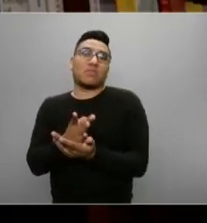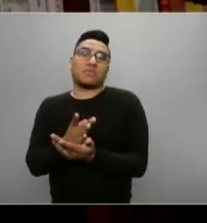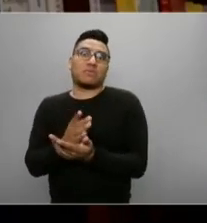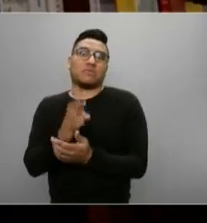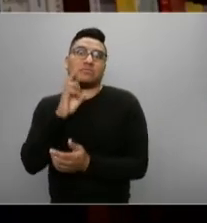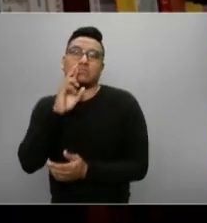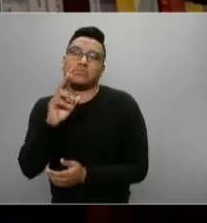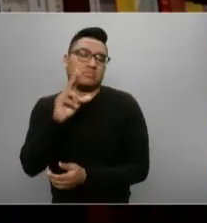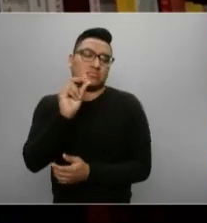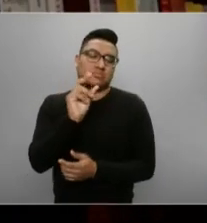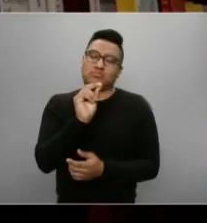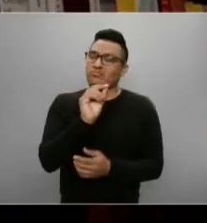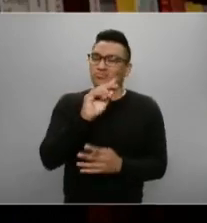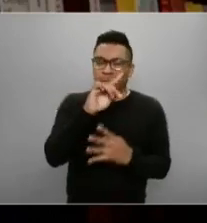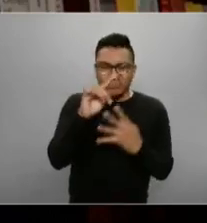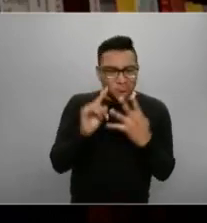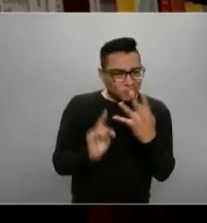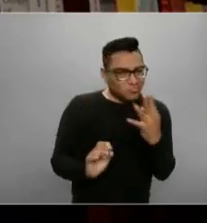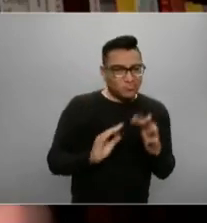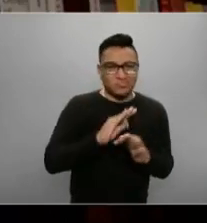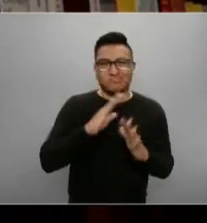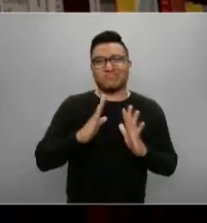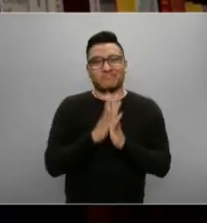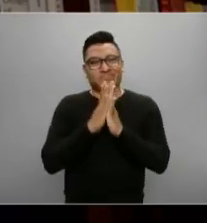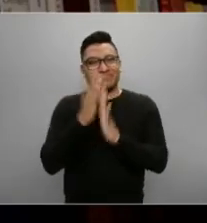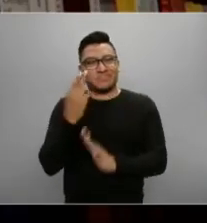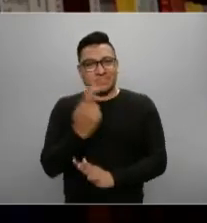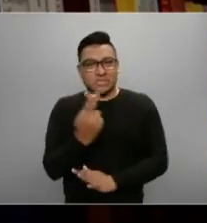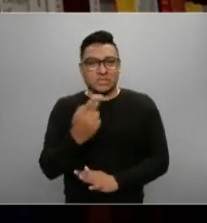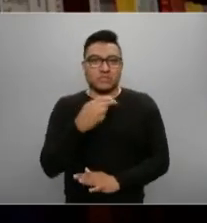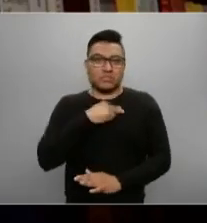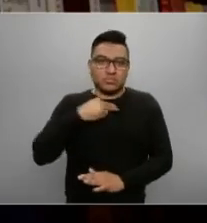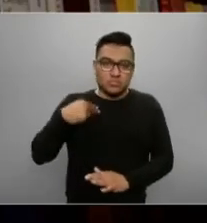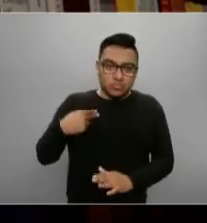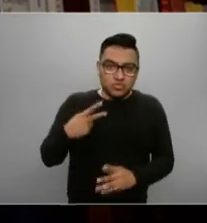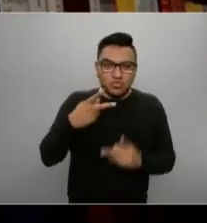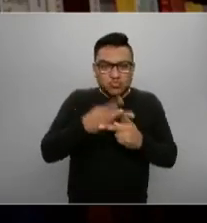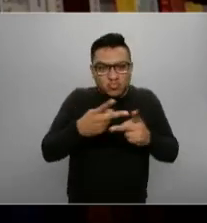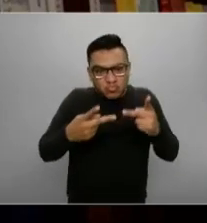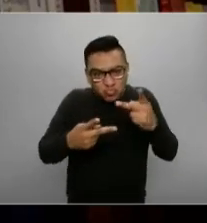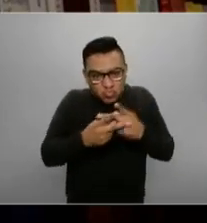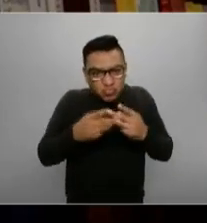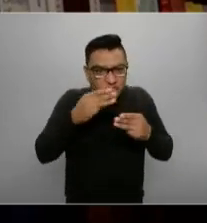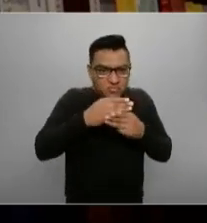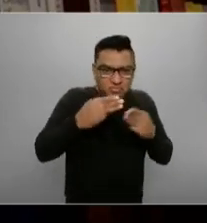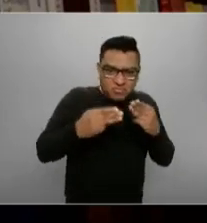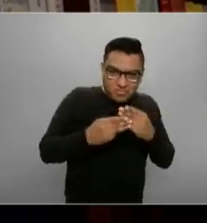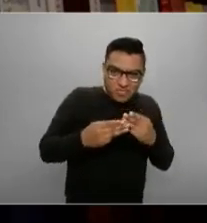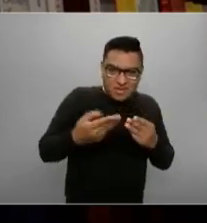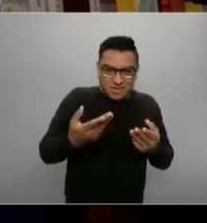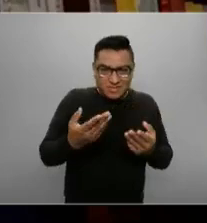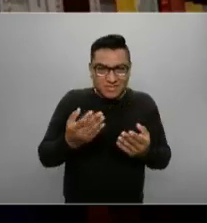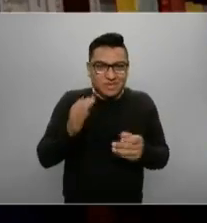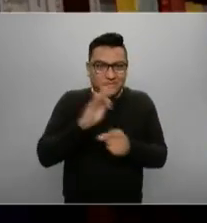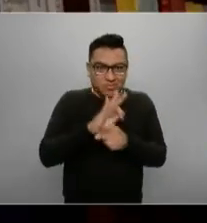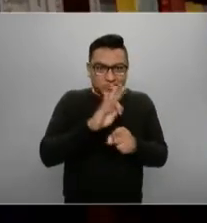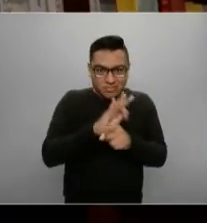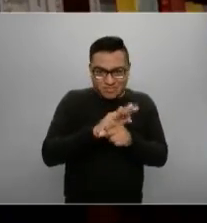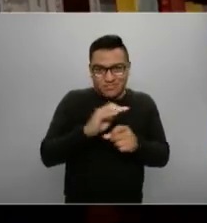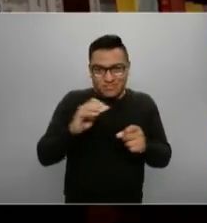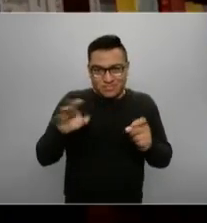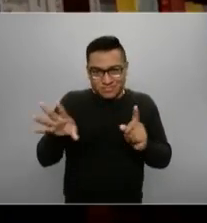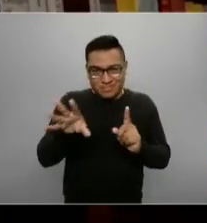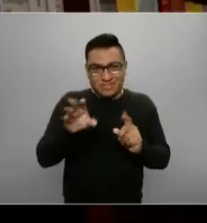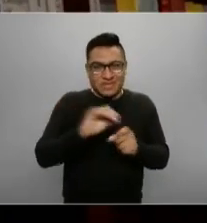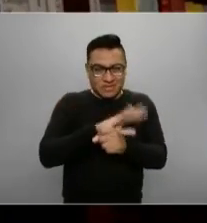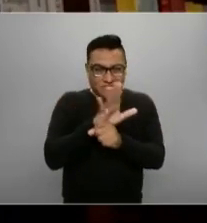incrementar, digamos, la cadena productiva de insumos, pues entonces, de insumos para contender